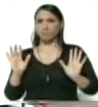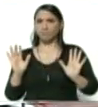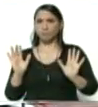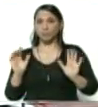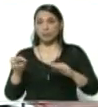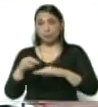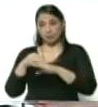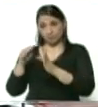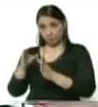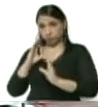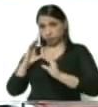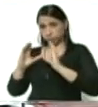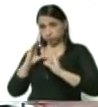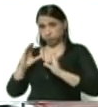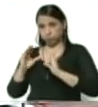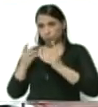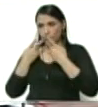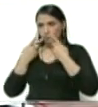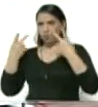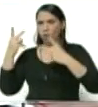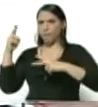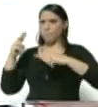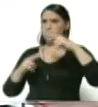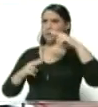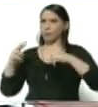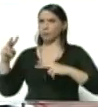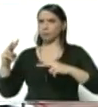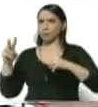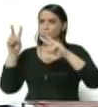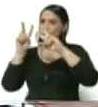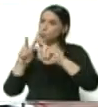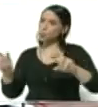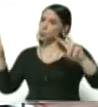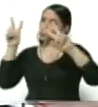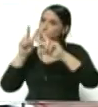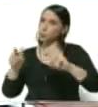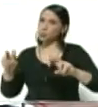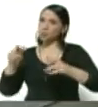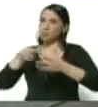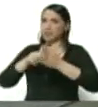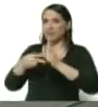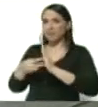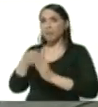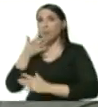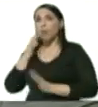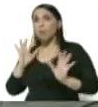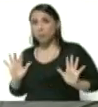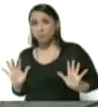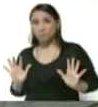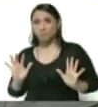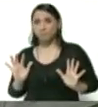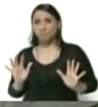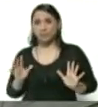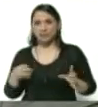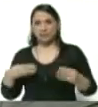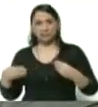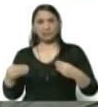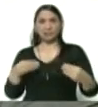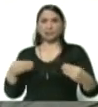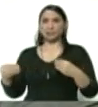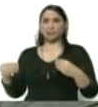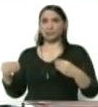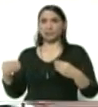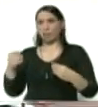ministro de Comunicación ha hecho exposiciones exhaustivas de lo que significaría una flexibilización